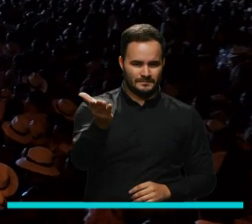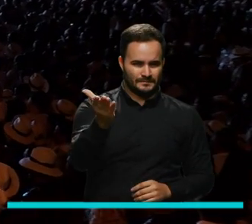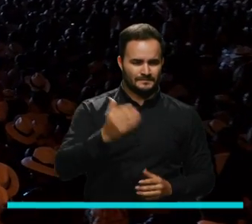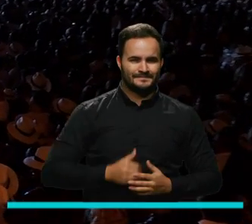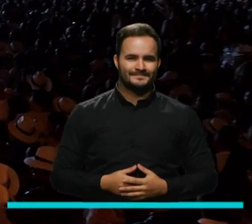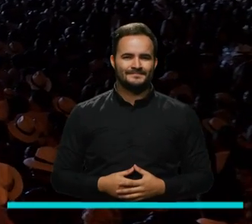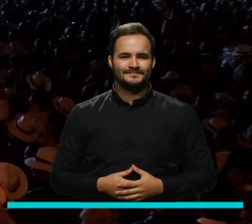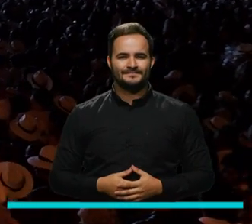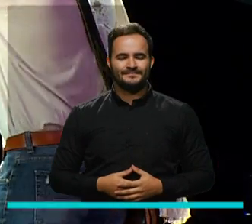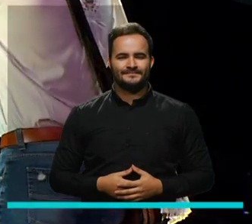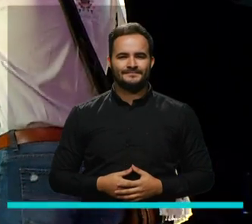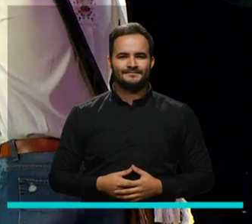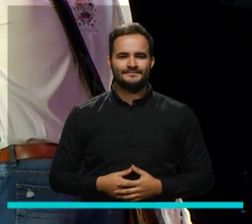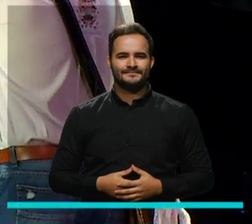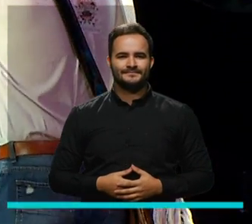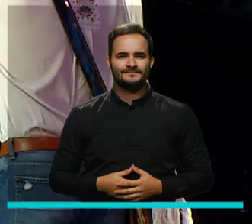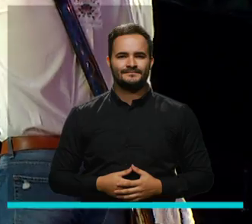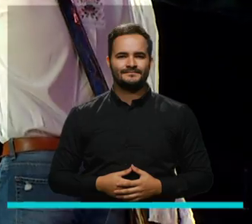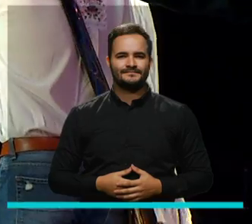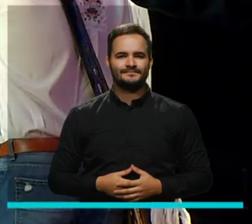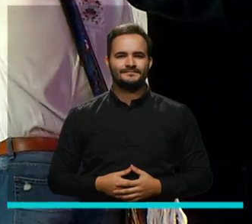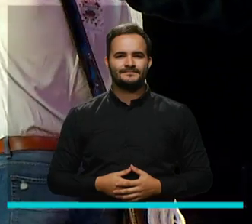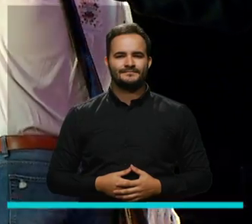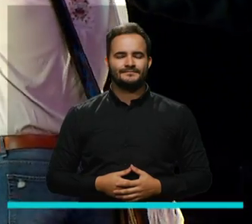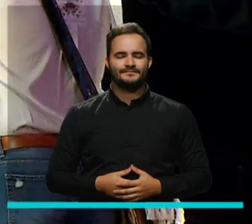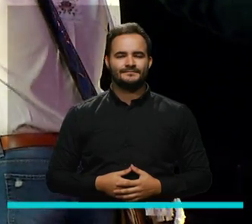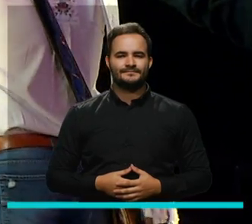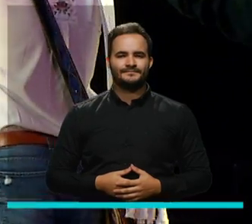-681-0450.